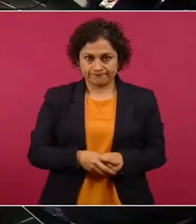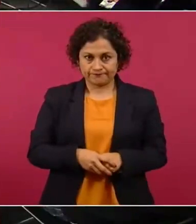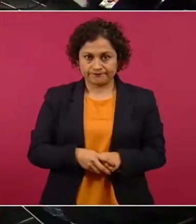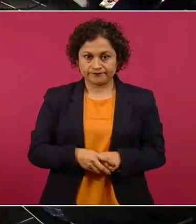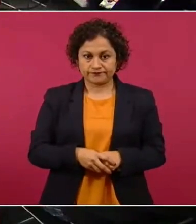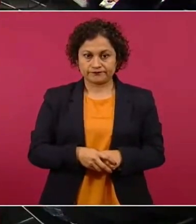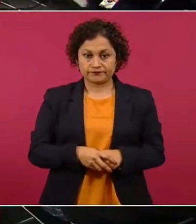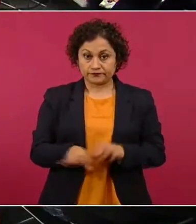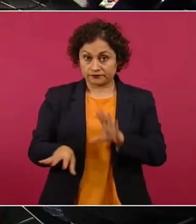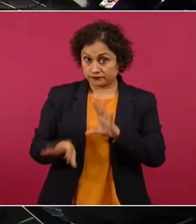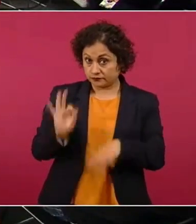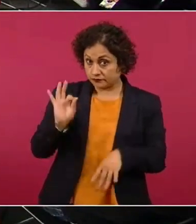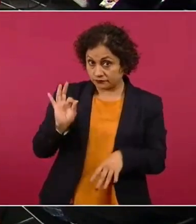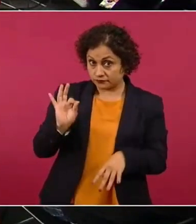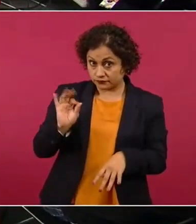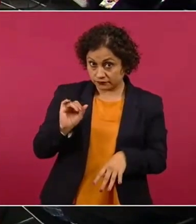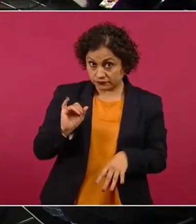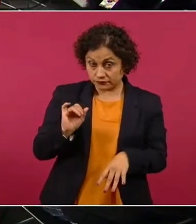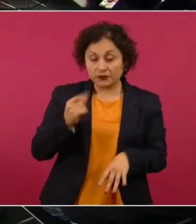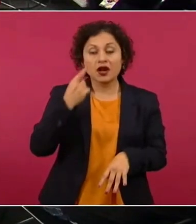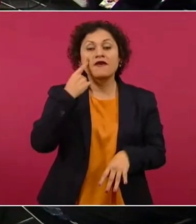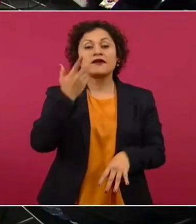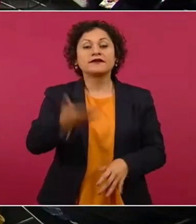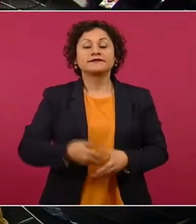¿Encontraron algo? A ver.